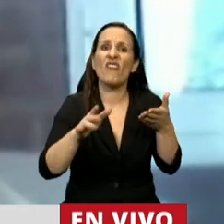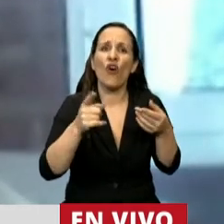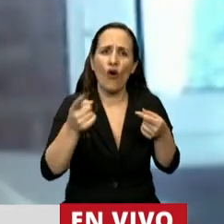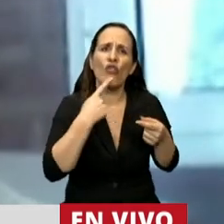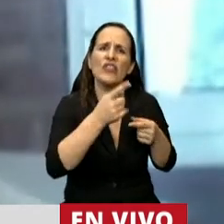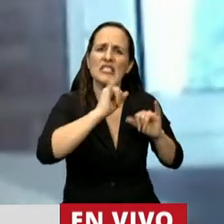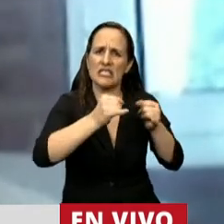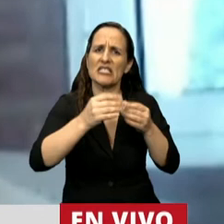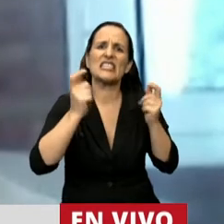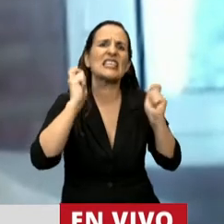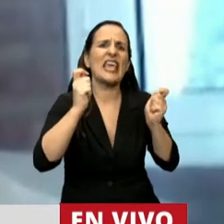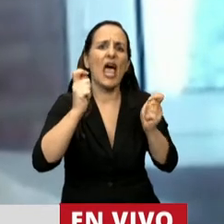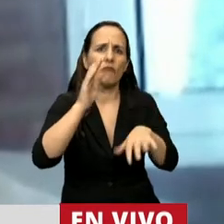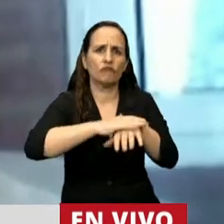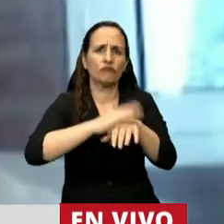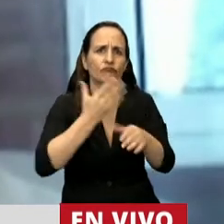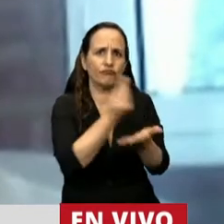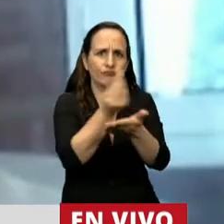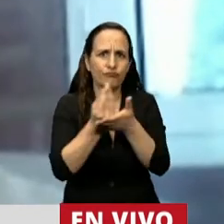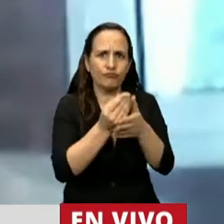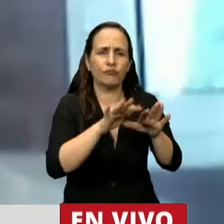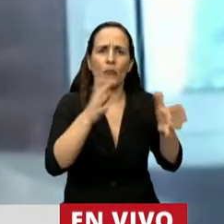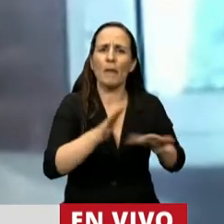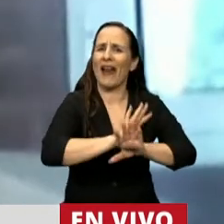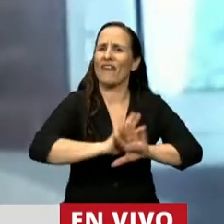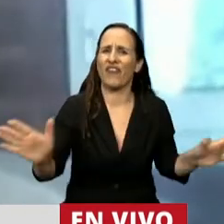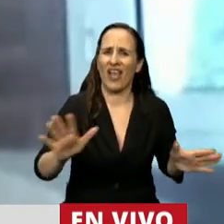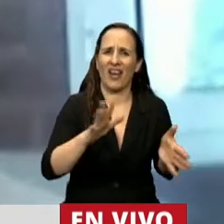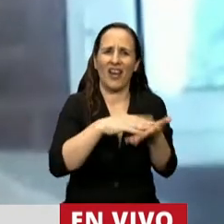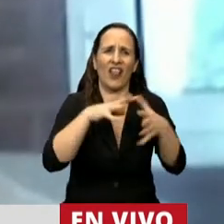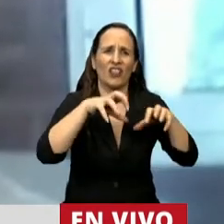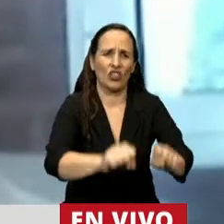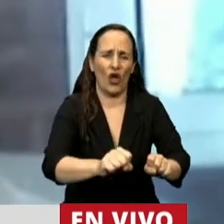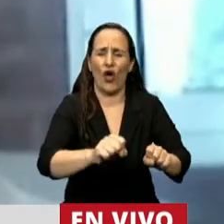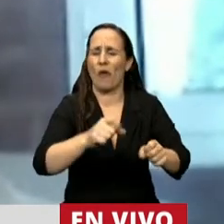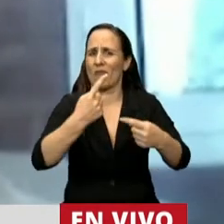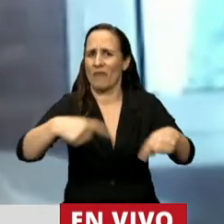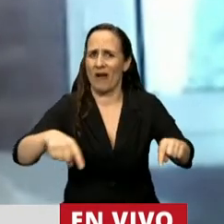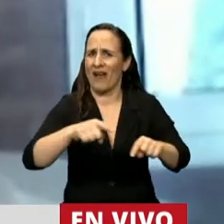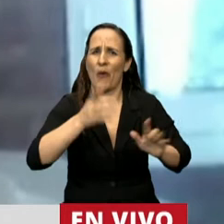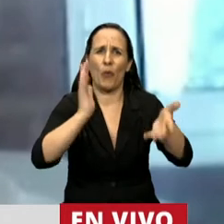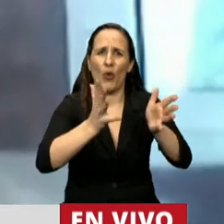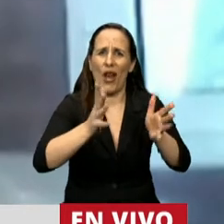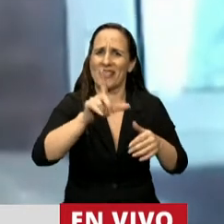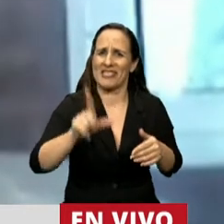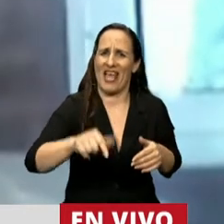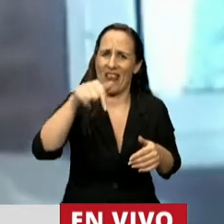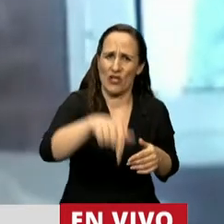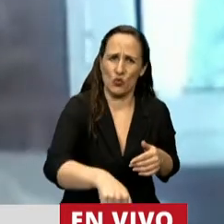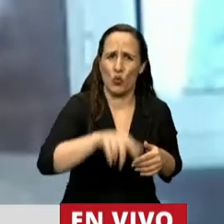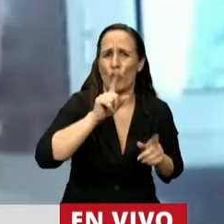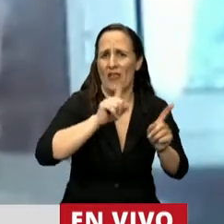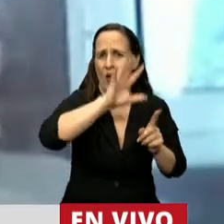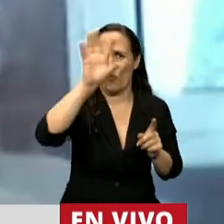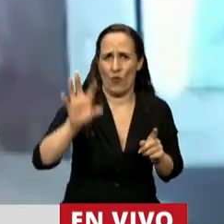quiénes van a ser parte de esa mesa de diálogo para combatir las tomas, las usurpaciones y toda la violencia que se está viviendo en el sur argentino y en otras